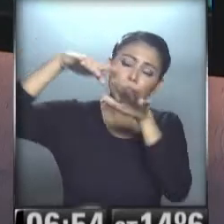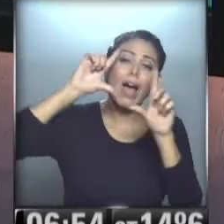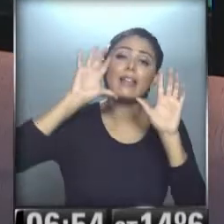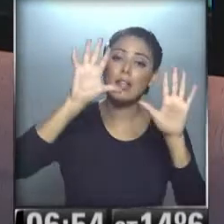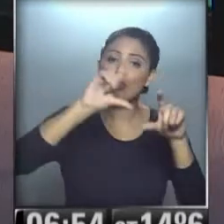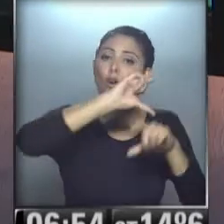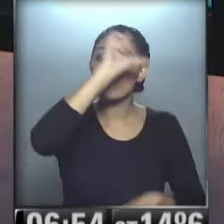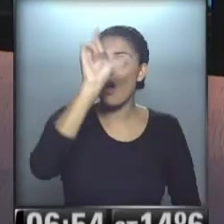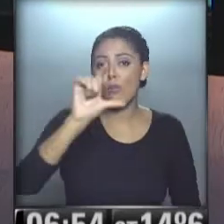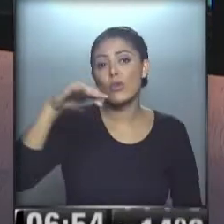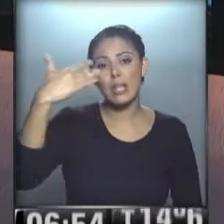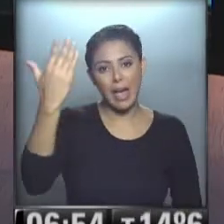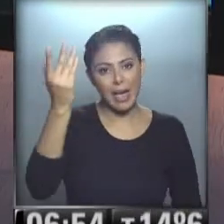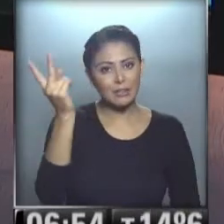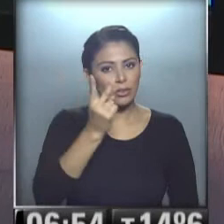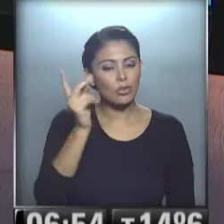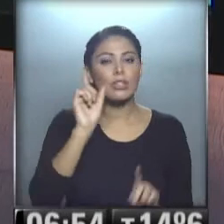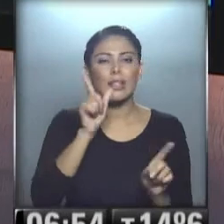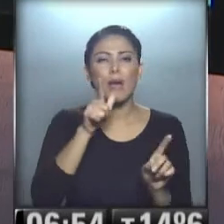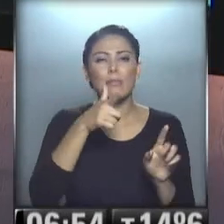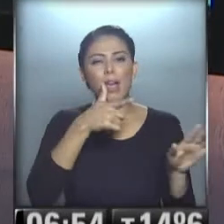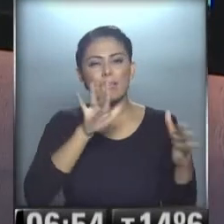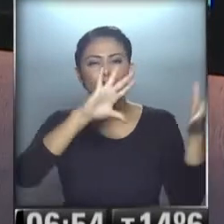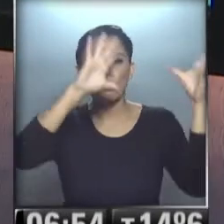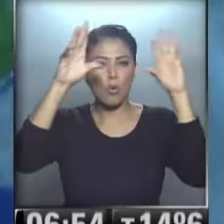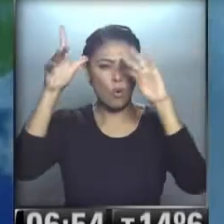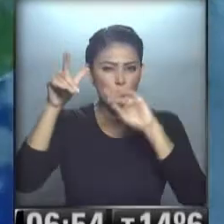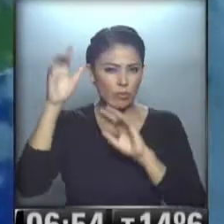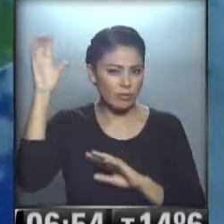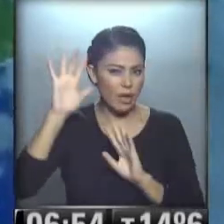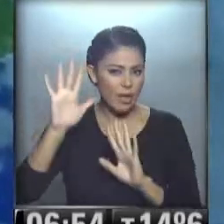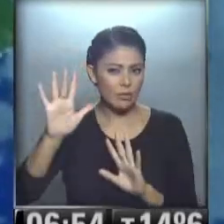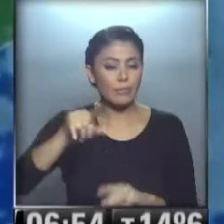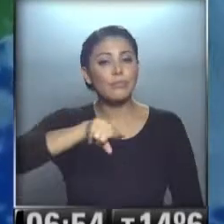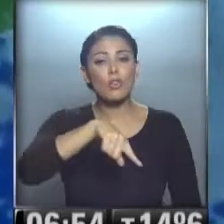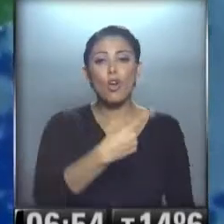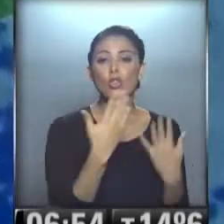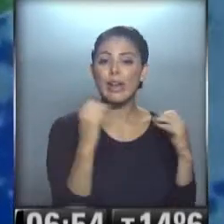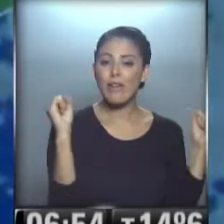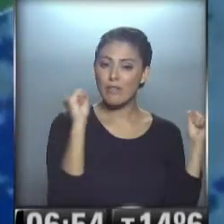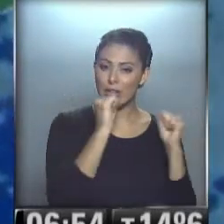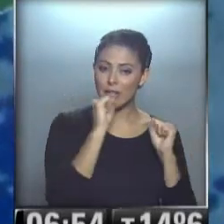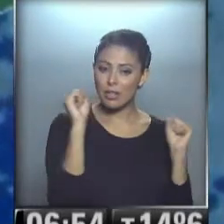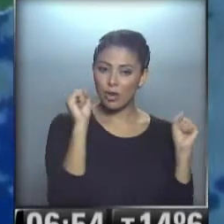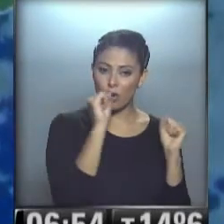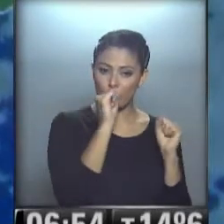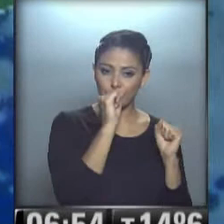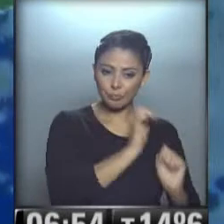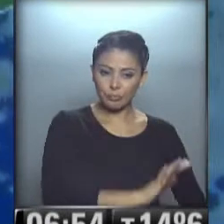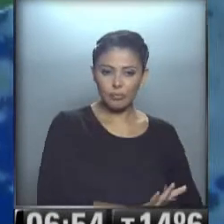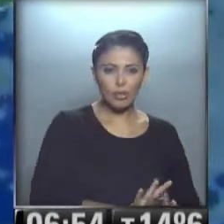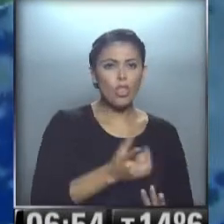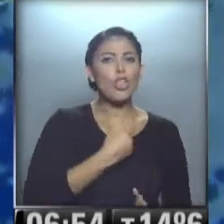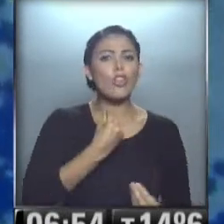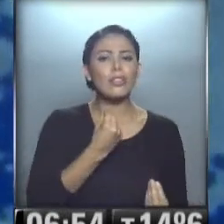Formosa... ...porque hay mucha, mucha inestabilidad... ...un frentazo frío... ...entrando, ¿a